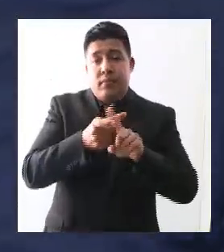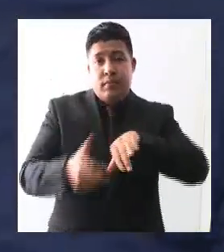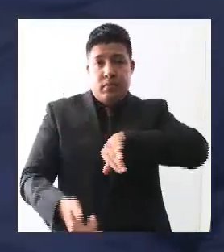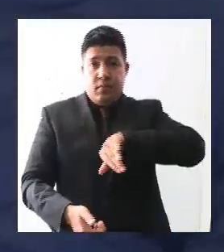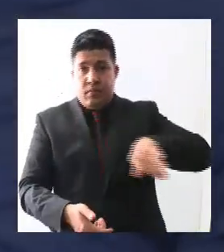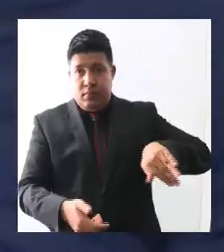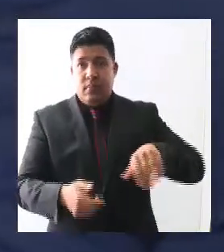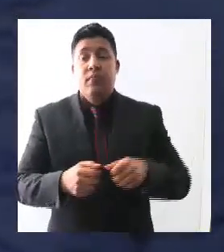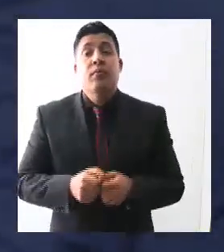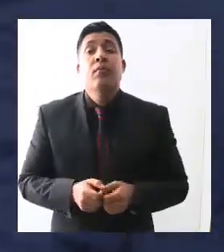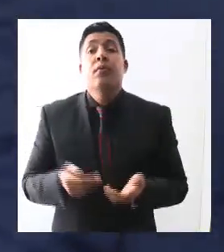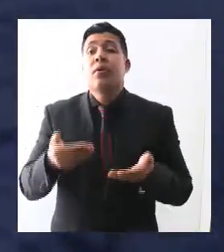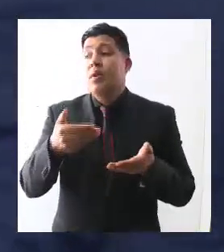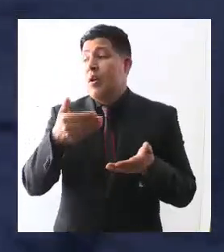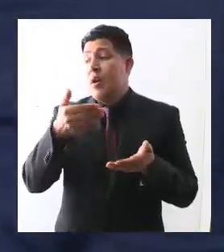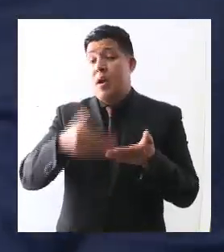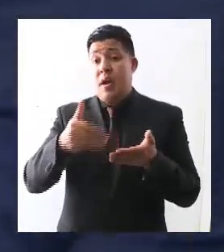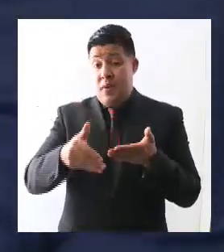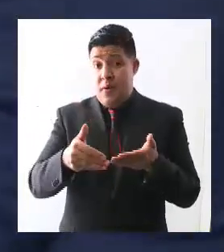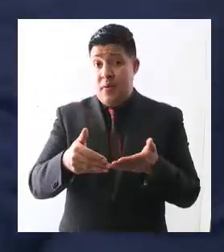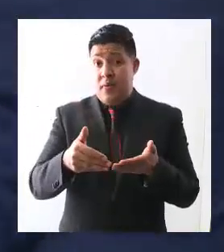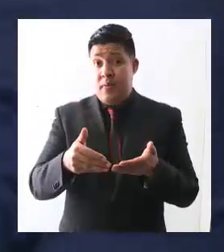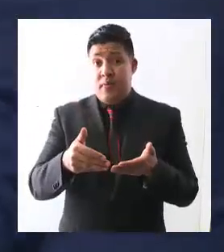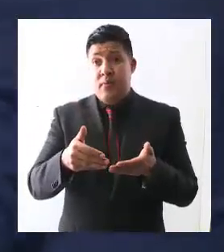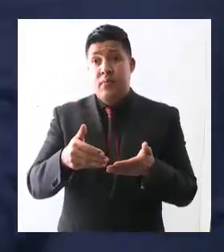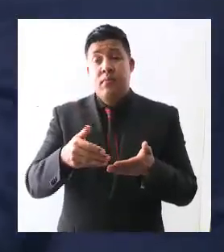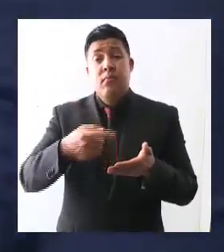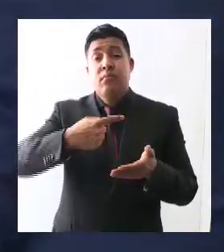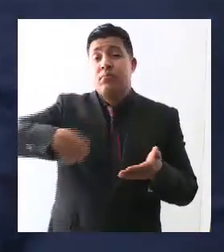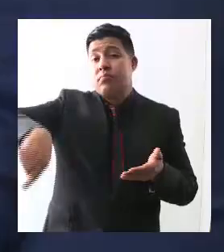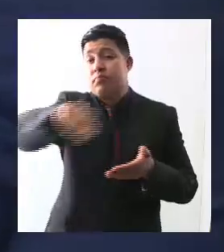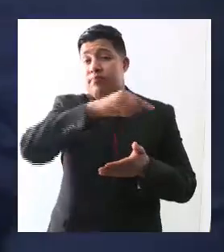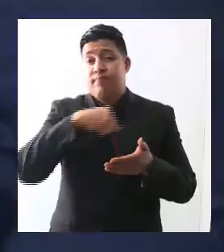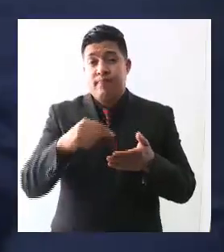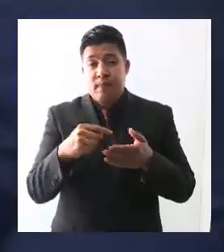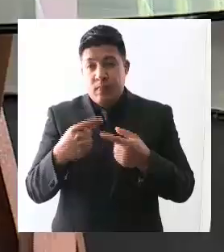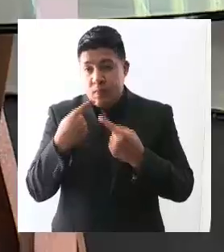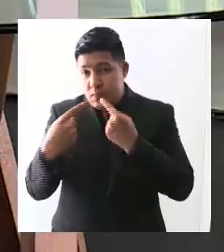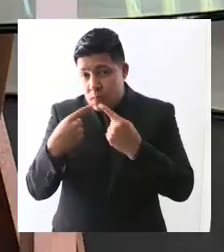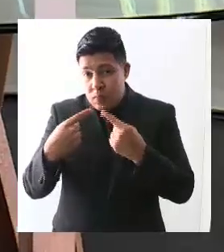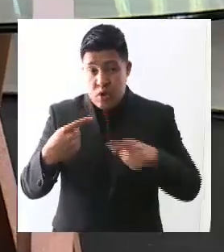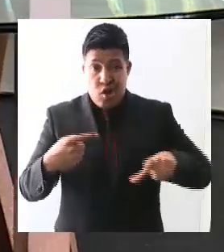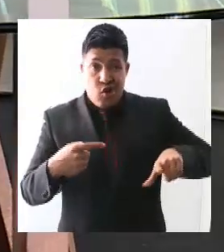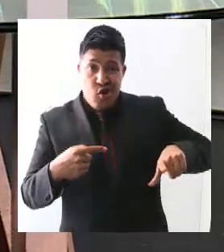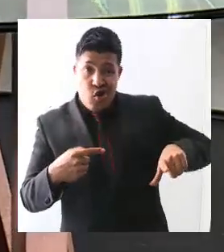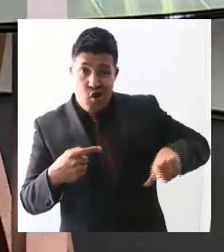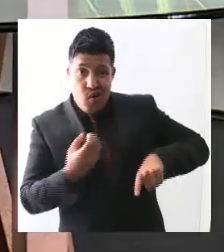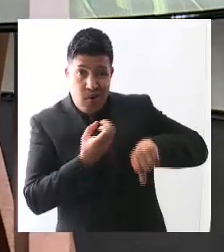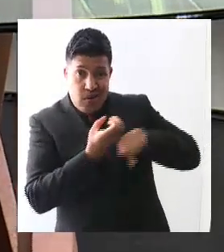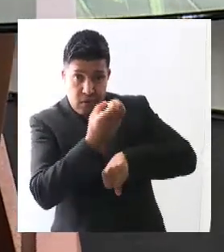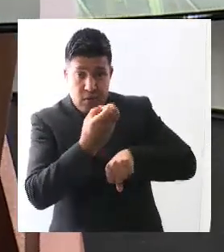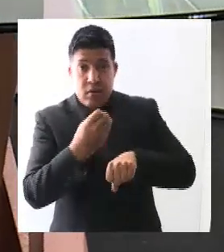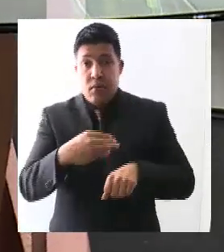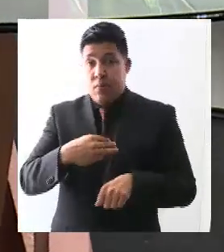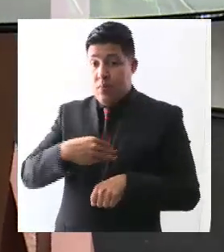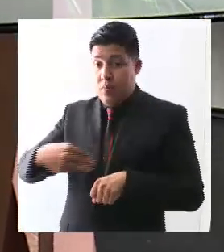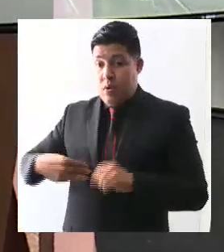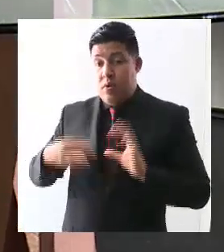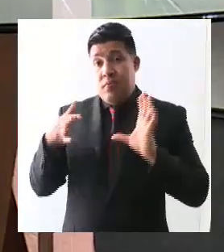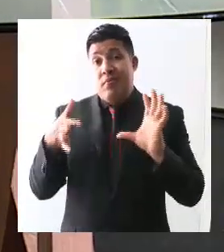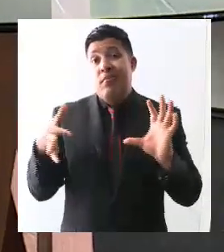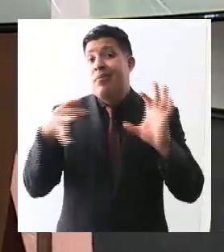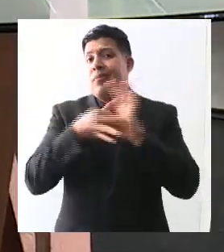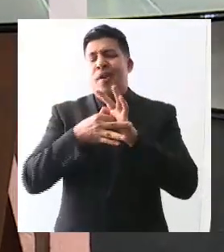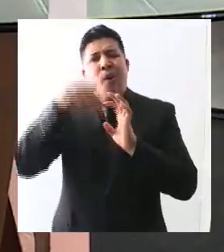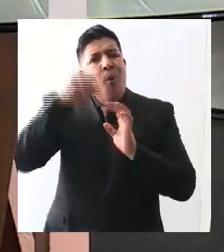Hoy los protocolos te llevan a que de manera coordinada el gobierno del estado, los gobiernos municipales actúen